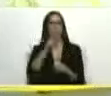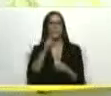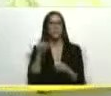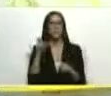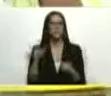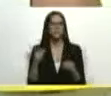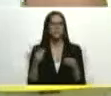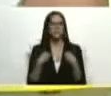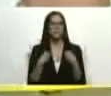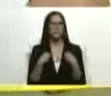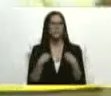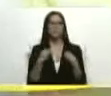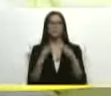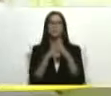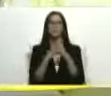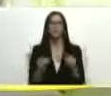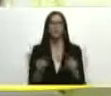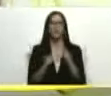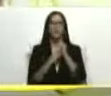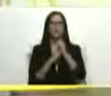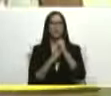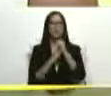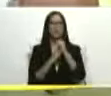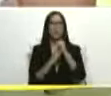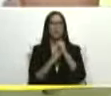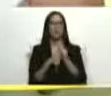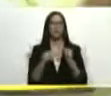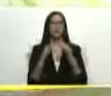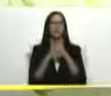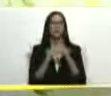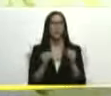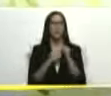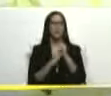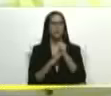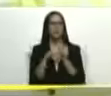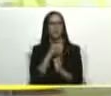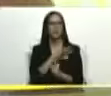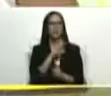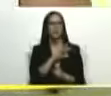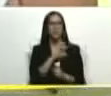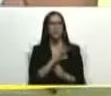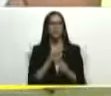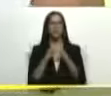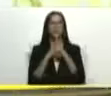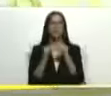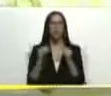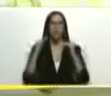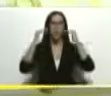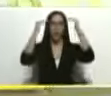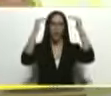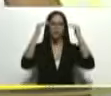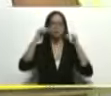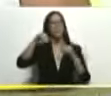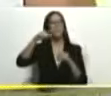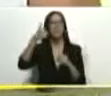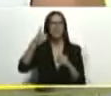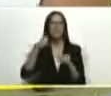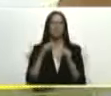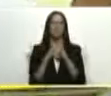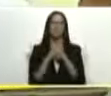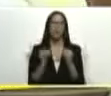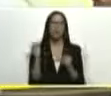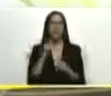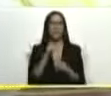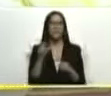todos sus líderes todos sus líderes sociales todos los adultos mayores todas las